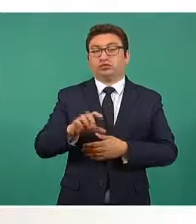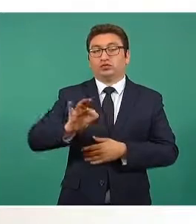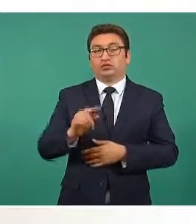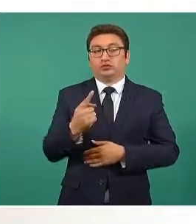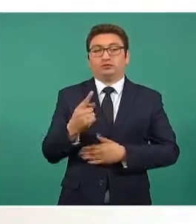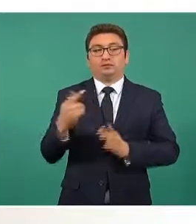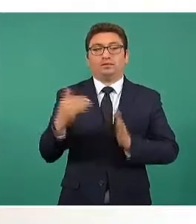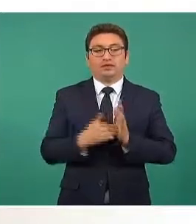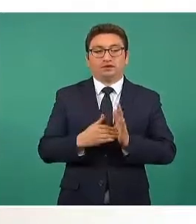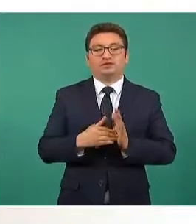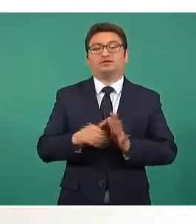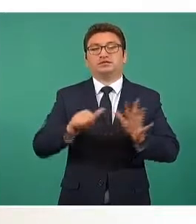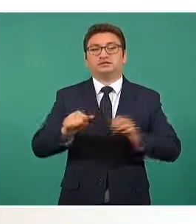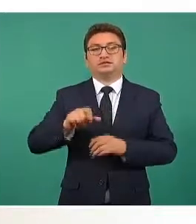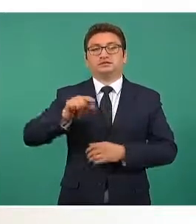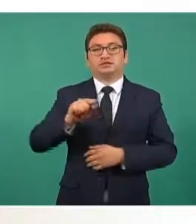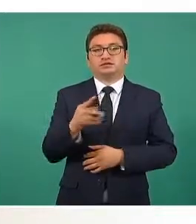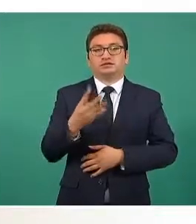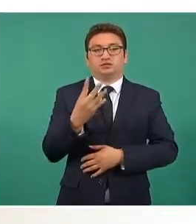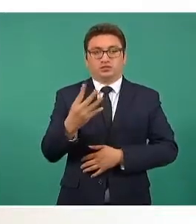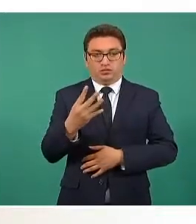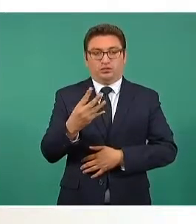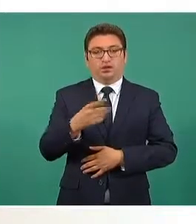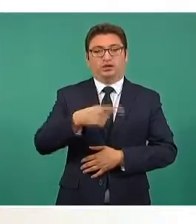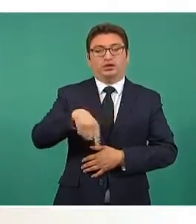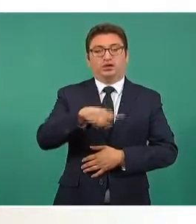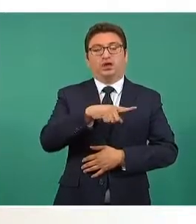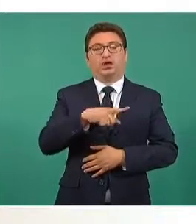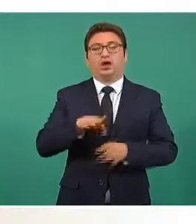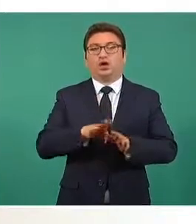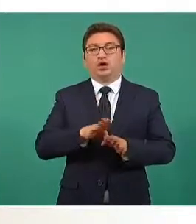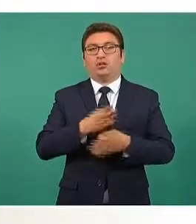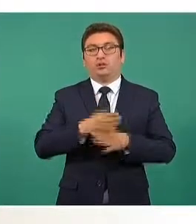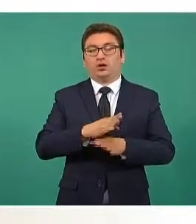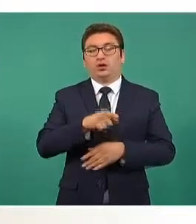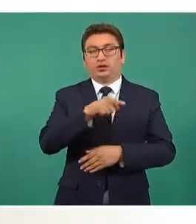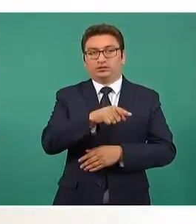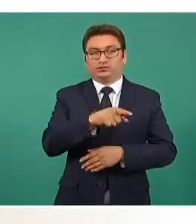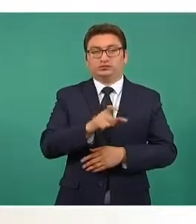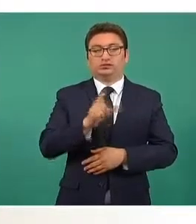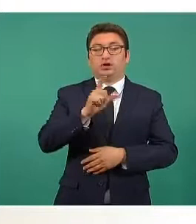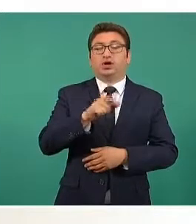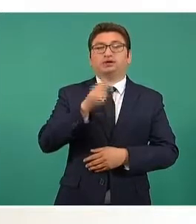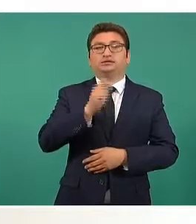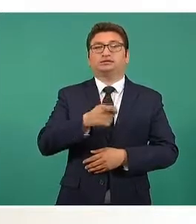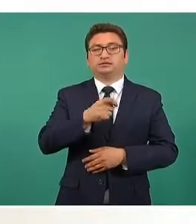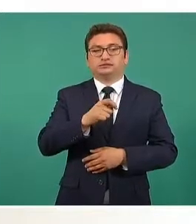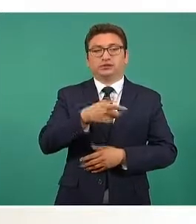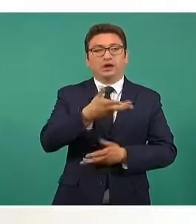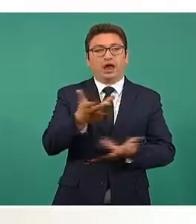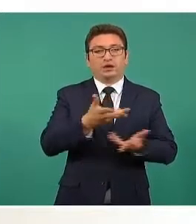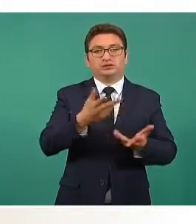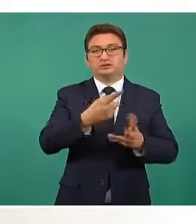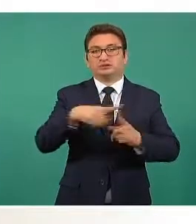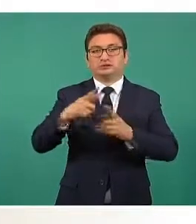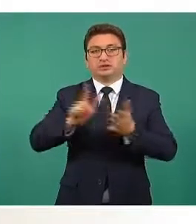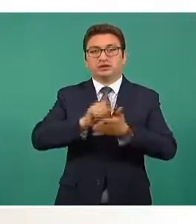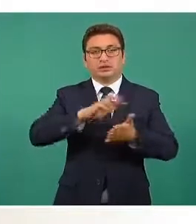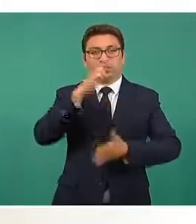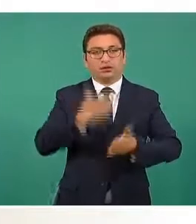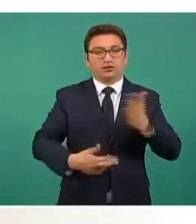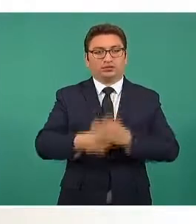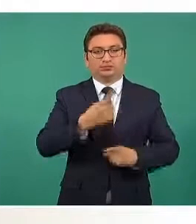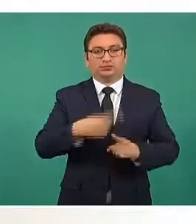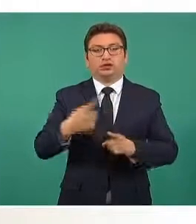mil seiscientos setenta y cuatro cuentas vinculadas a operaciones ilícitas